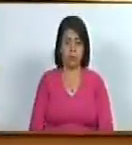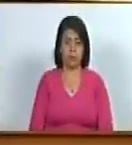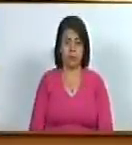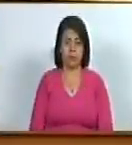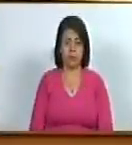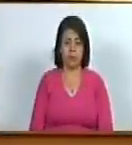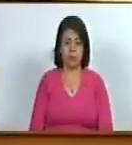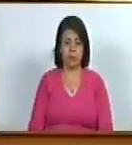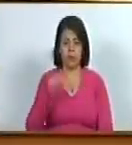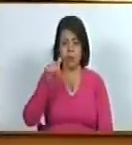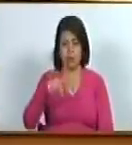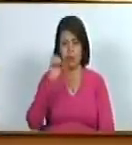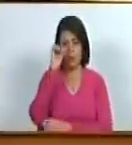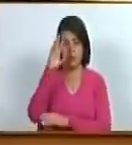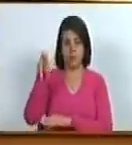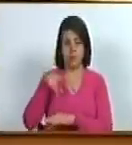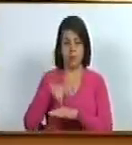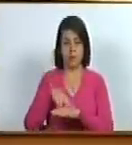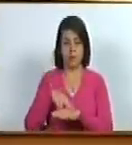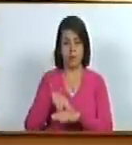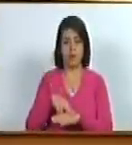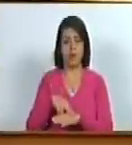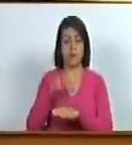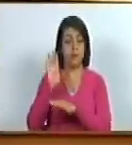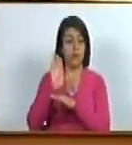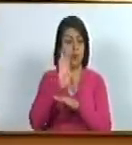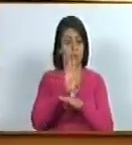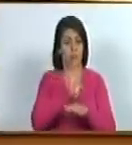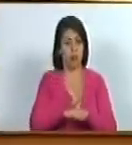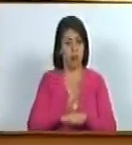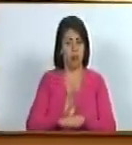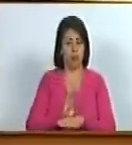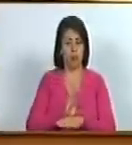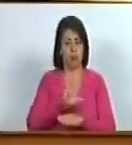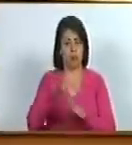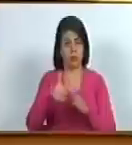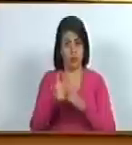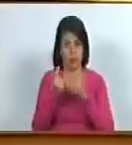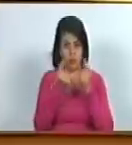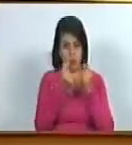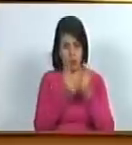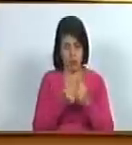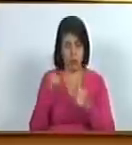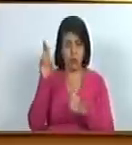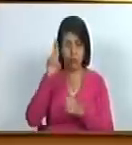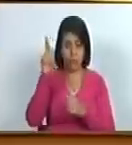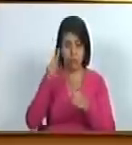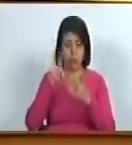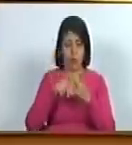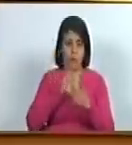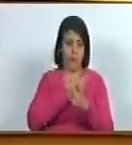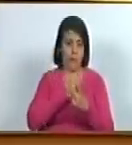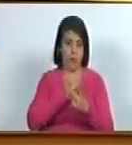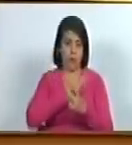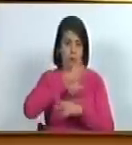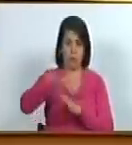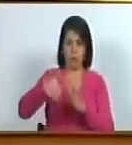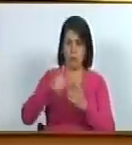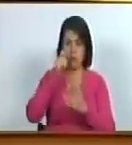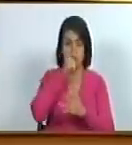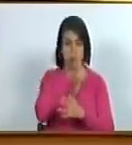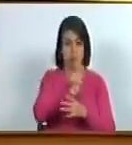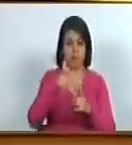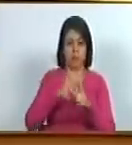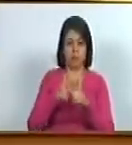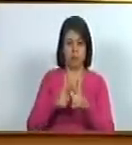esta asamblea nacional para proteger los activos de la república que le pertenecen a todo el pueblo de